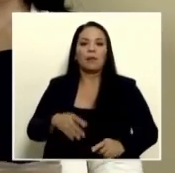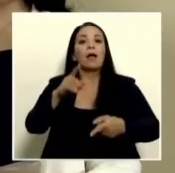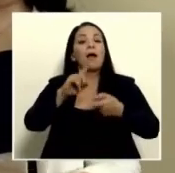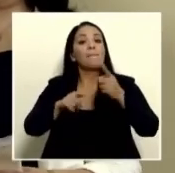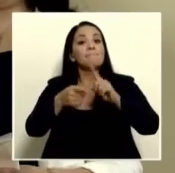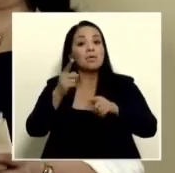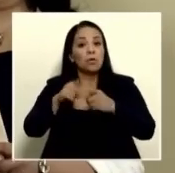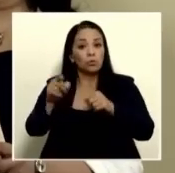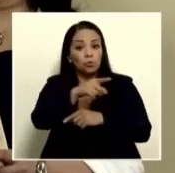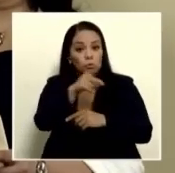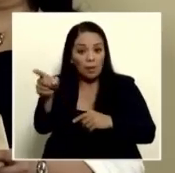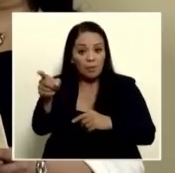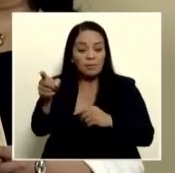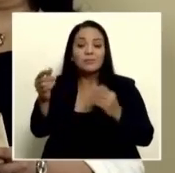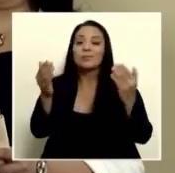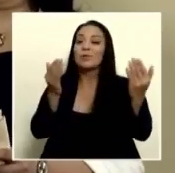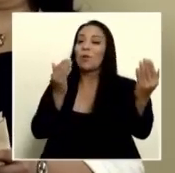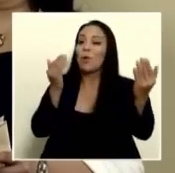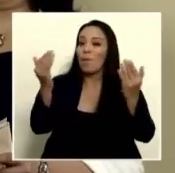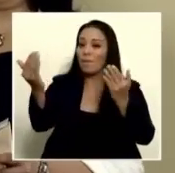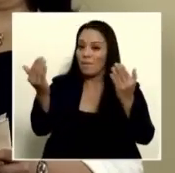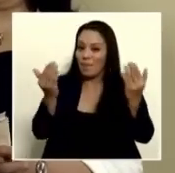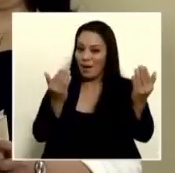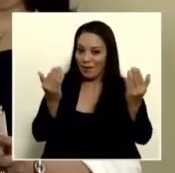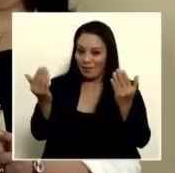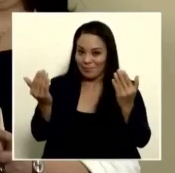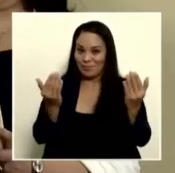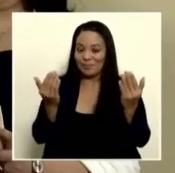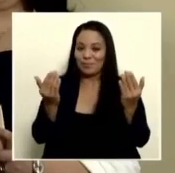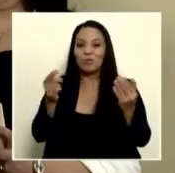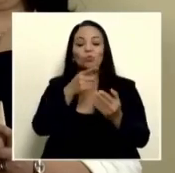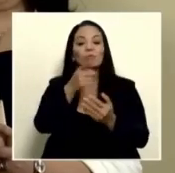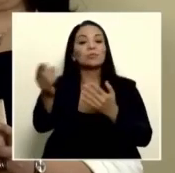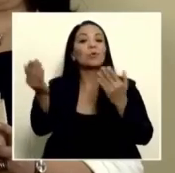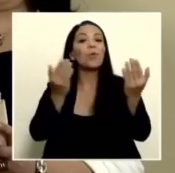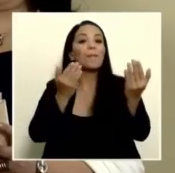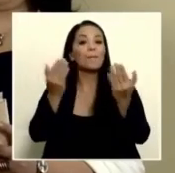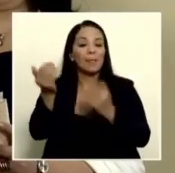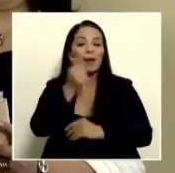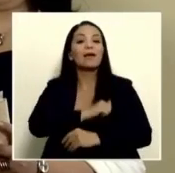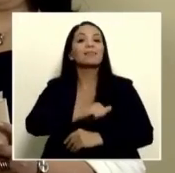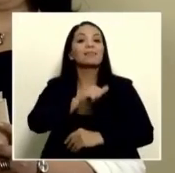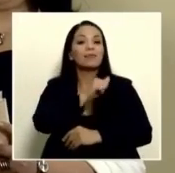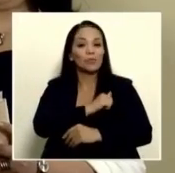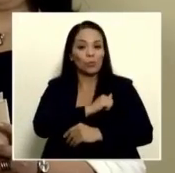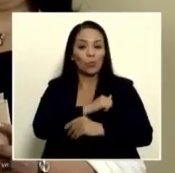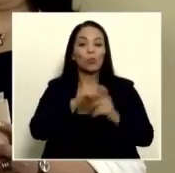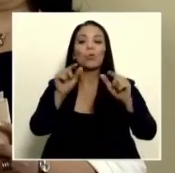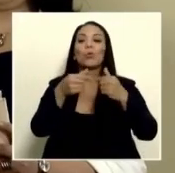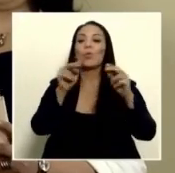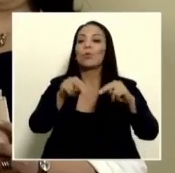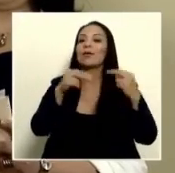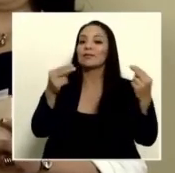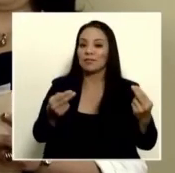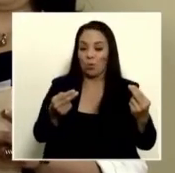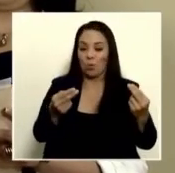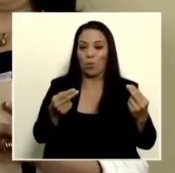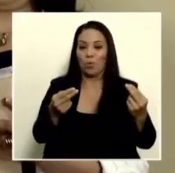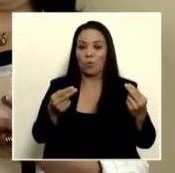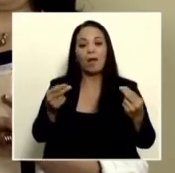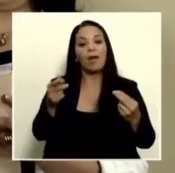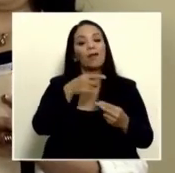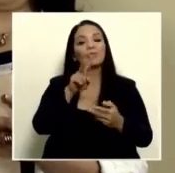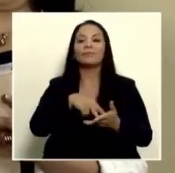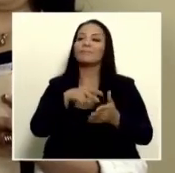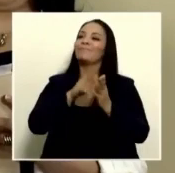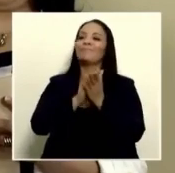compare contraste usted y ya voy terminando la actitud de la nación aplaudiendo de pie